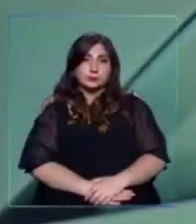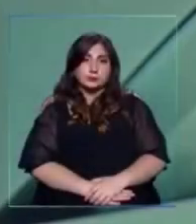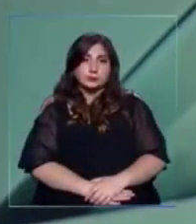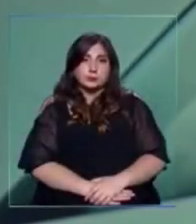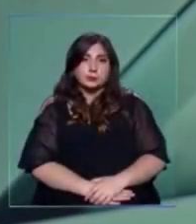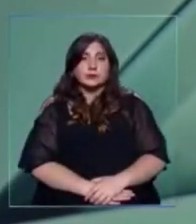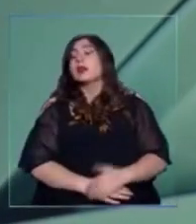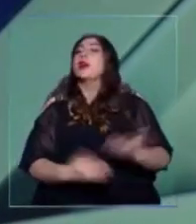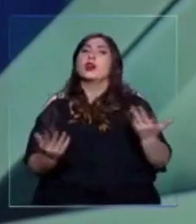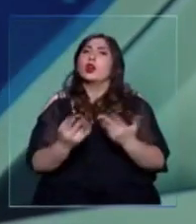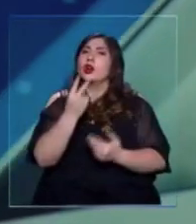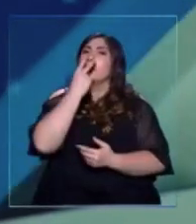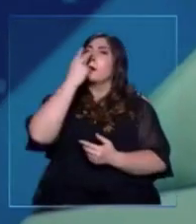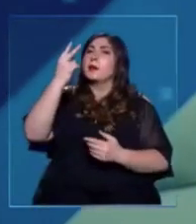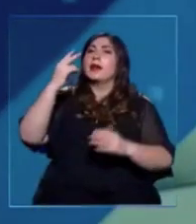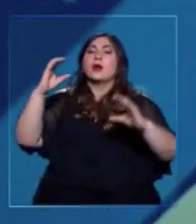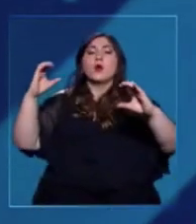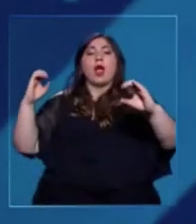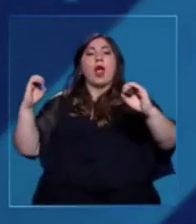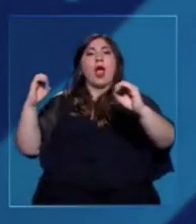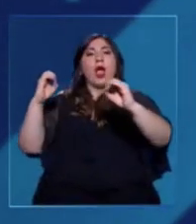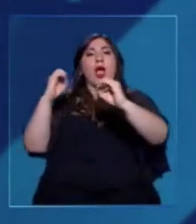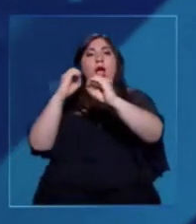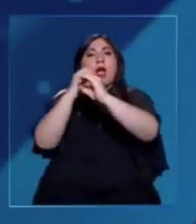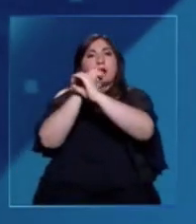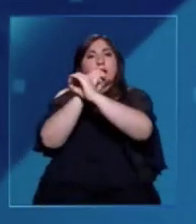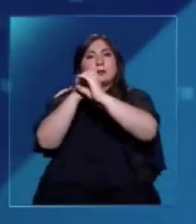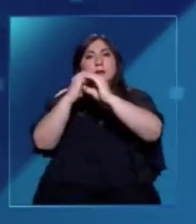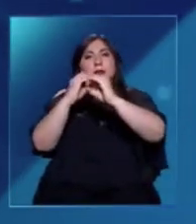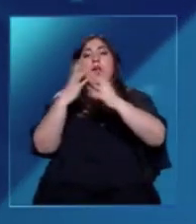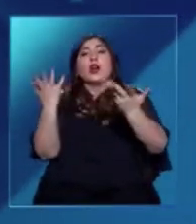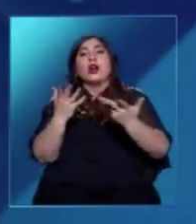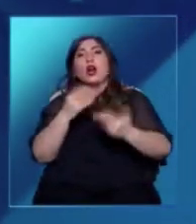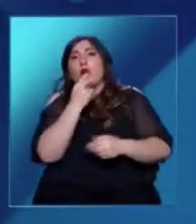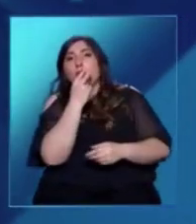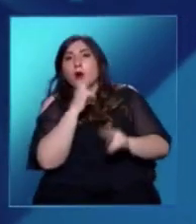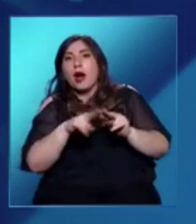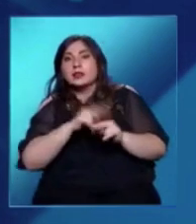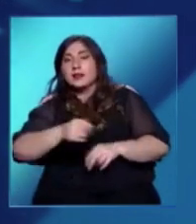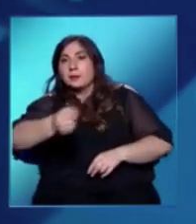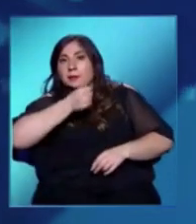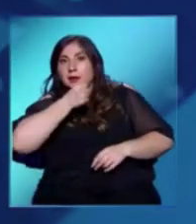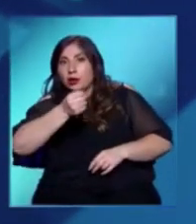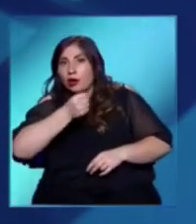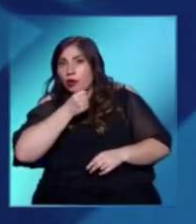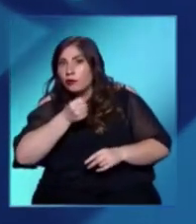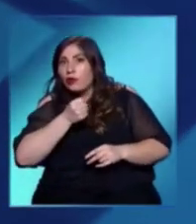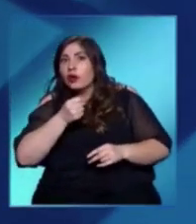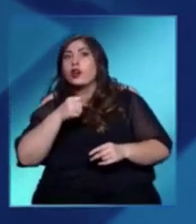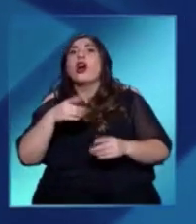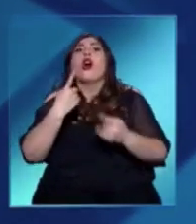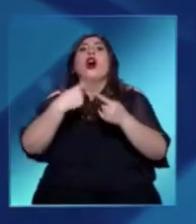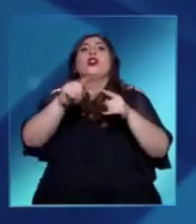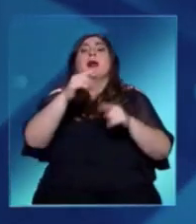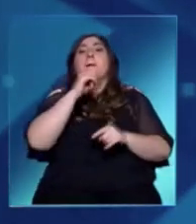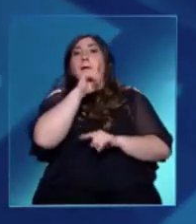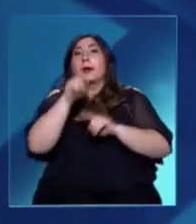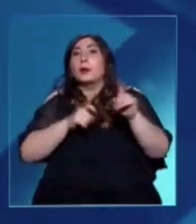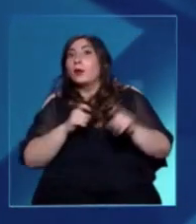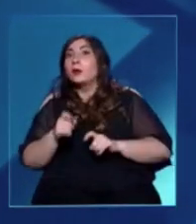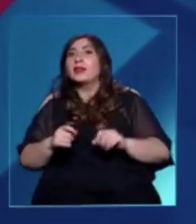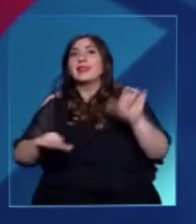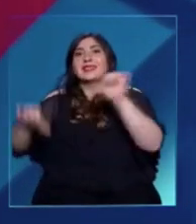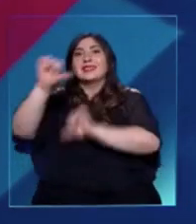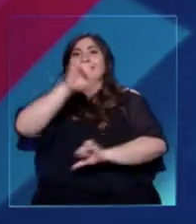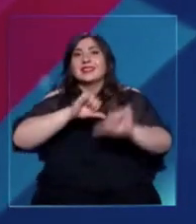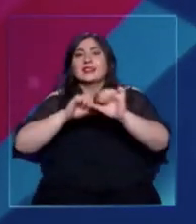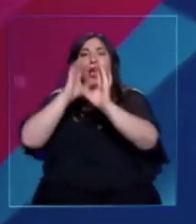¿Cómo mirar un eclipse? ¿Cómo hacer un micrófono direccional casero? U otra pregunta sobre ciencia y astronomía. Respuestas que